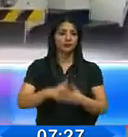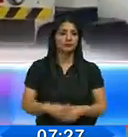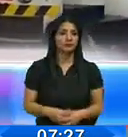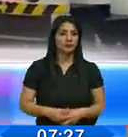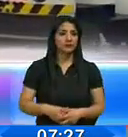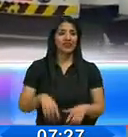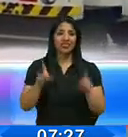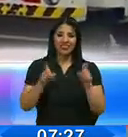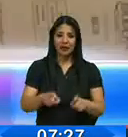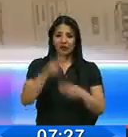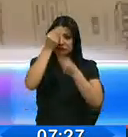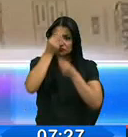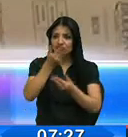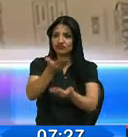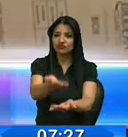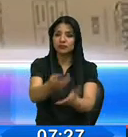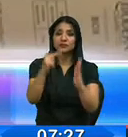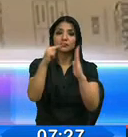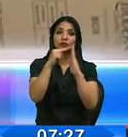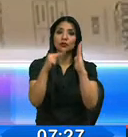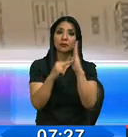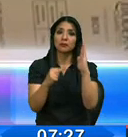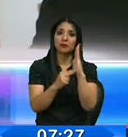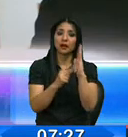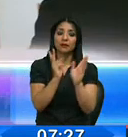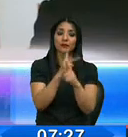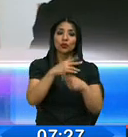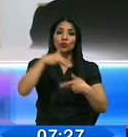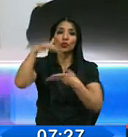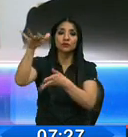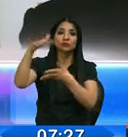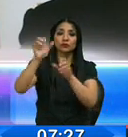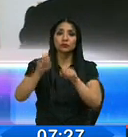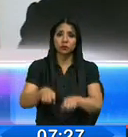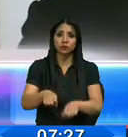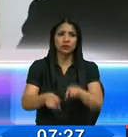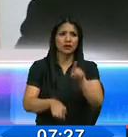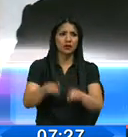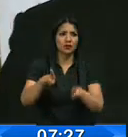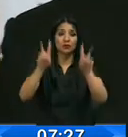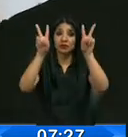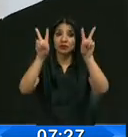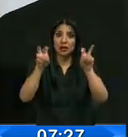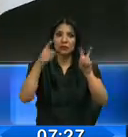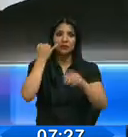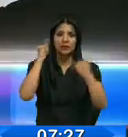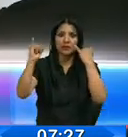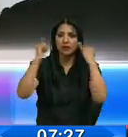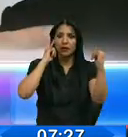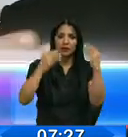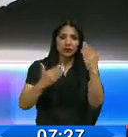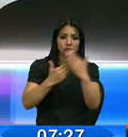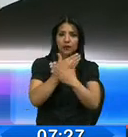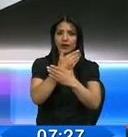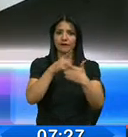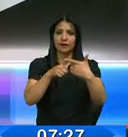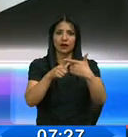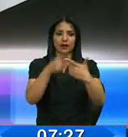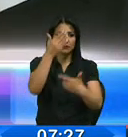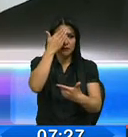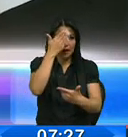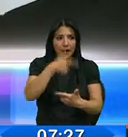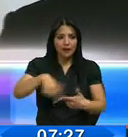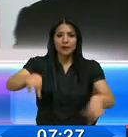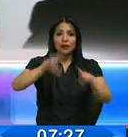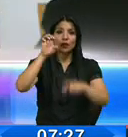debe ampliar el conocimiento sobre la normativa para exportar. A algunas áreas, a innovación, conocer más el mercado